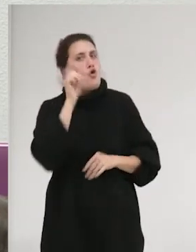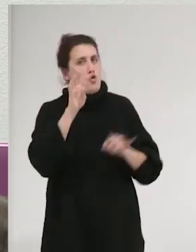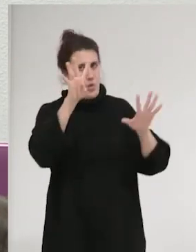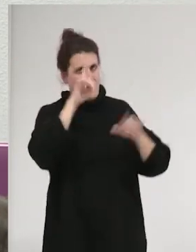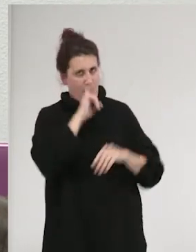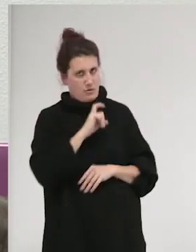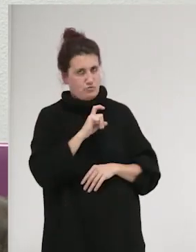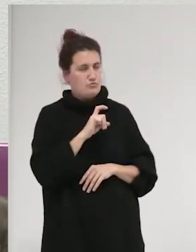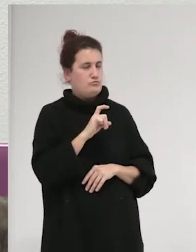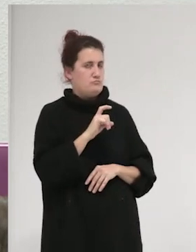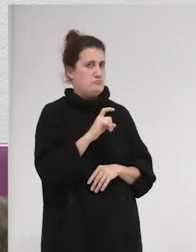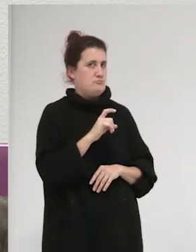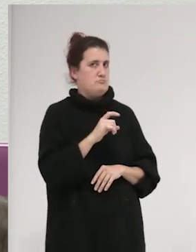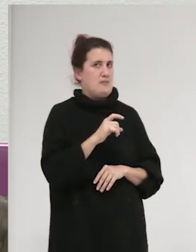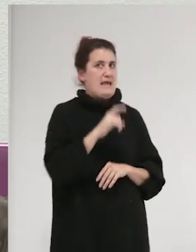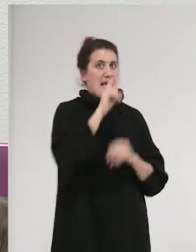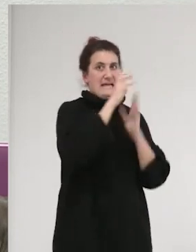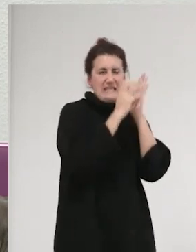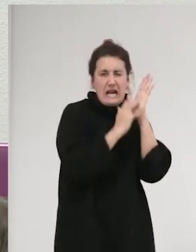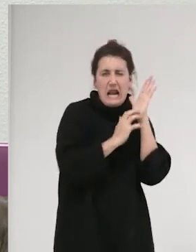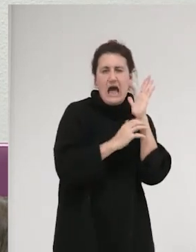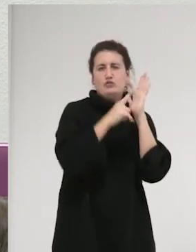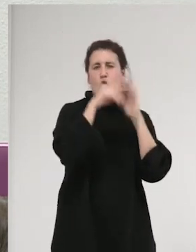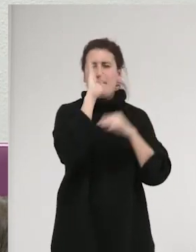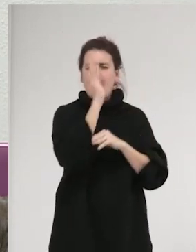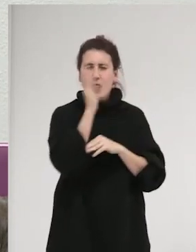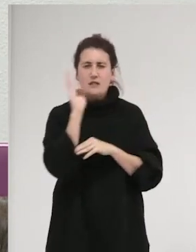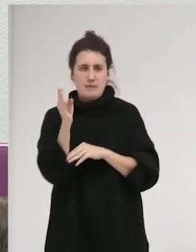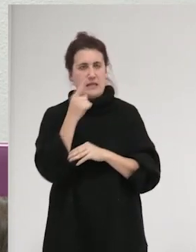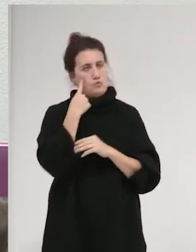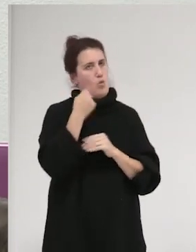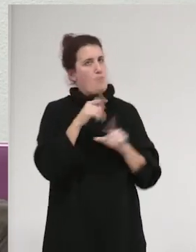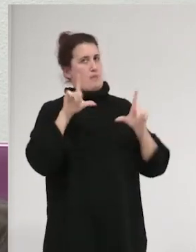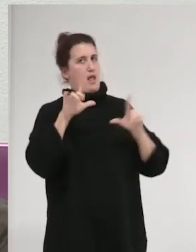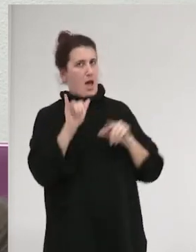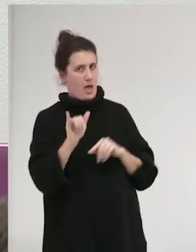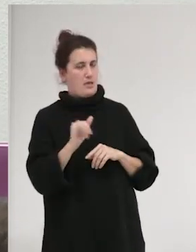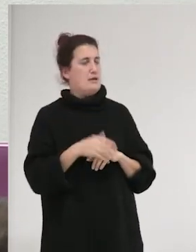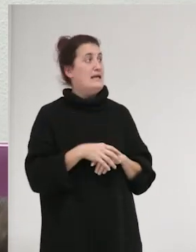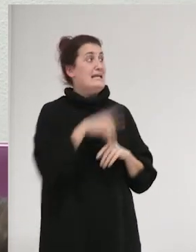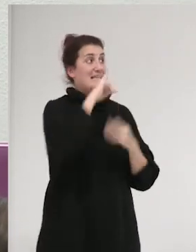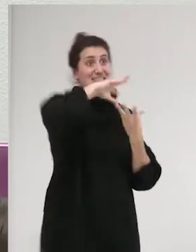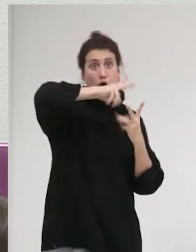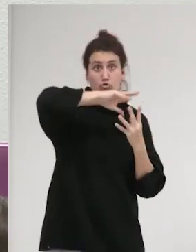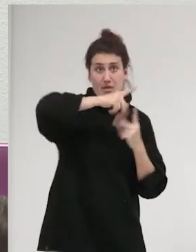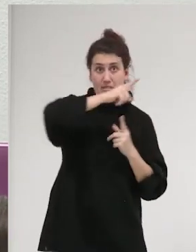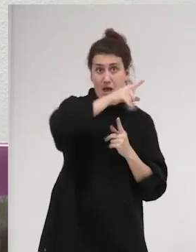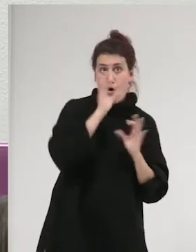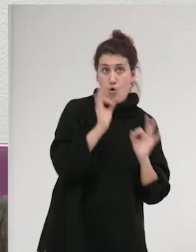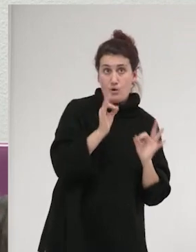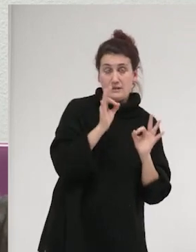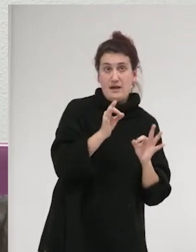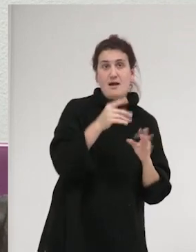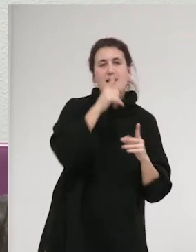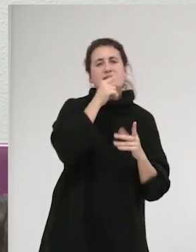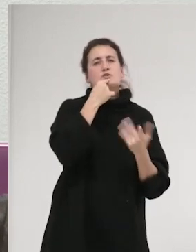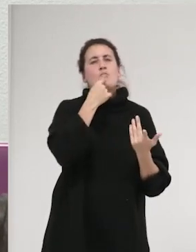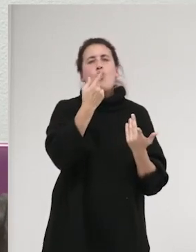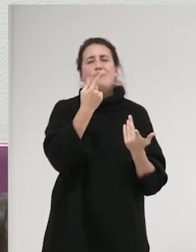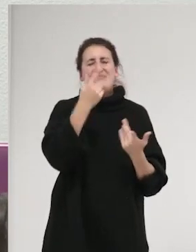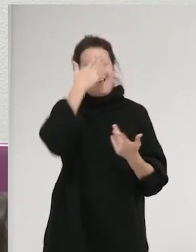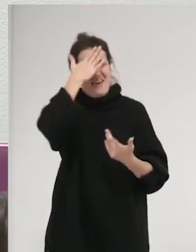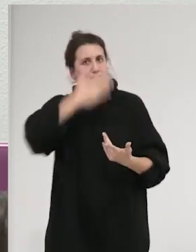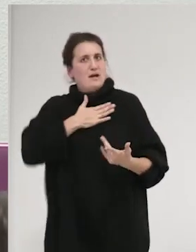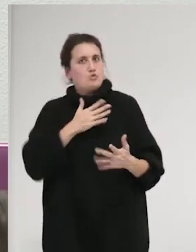Ese relato de las penas y de tal está presente. Y esta noticia, concretamente, es respecto a cuál fue el impacto